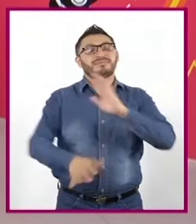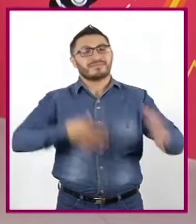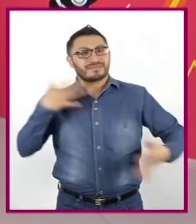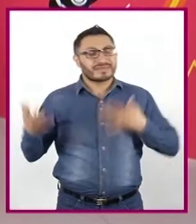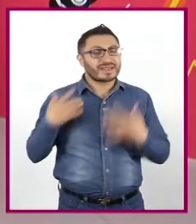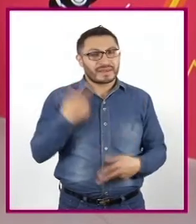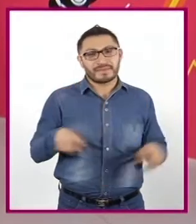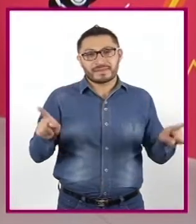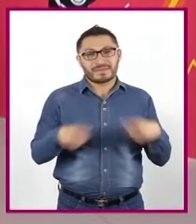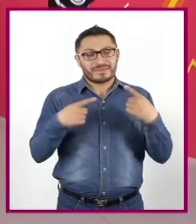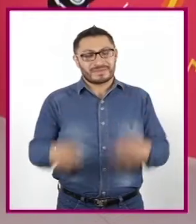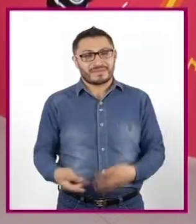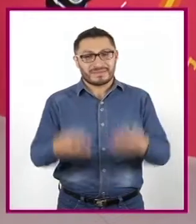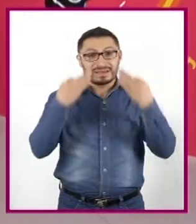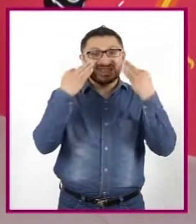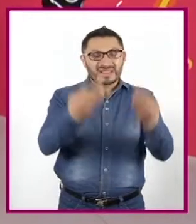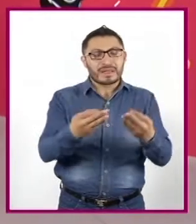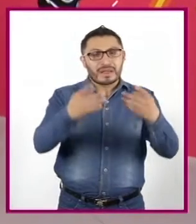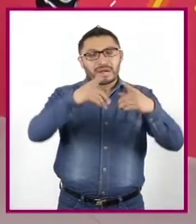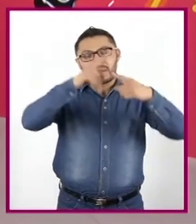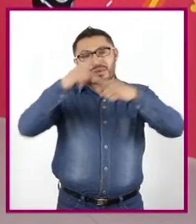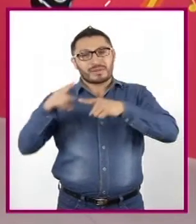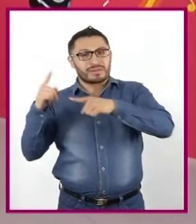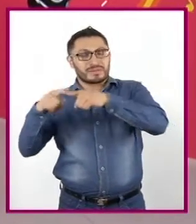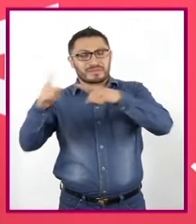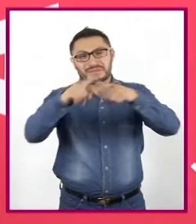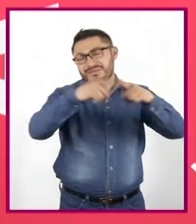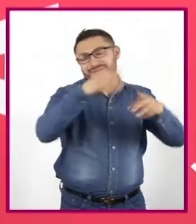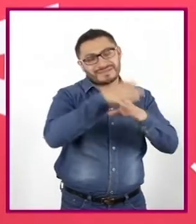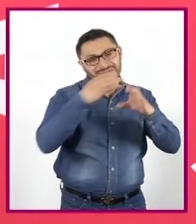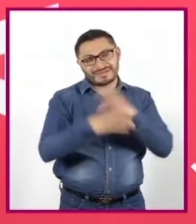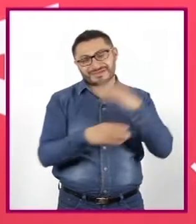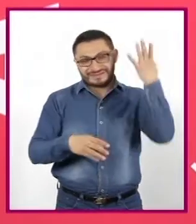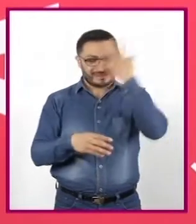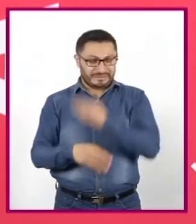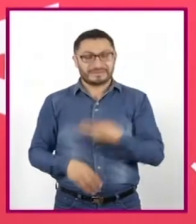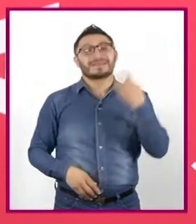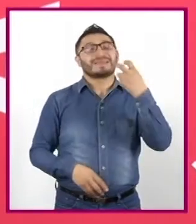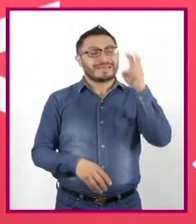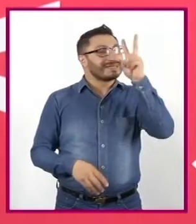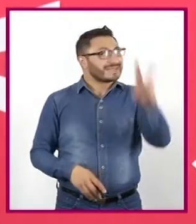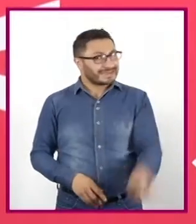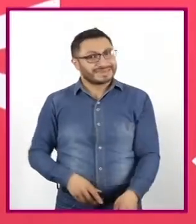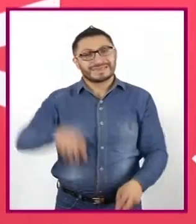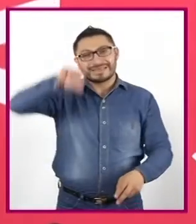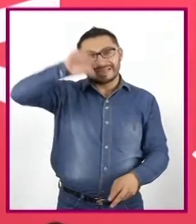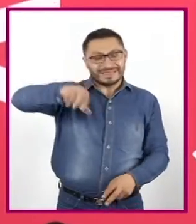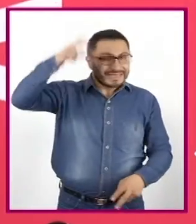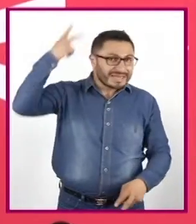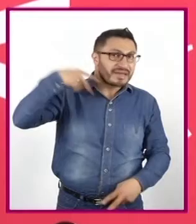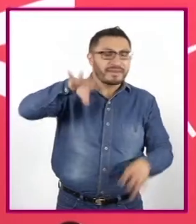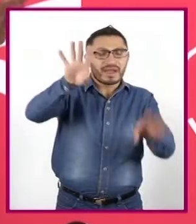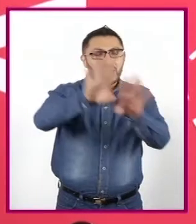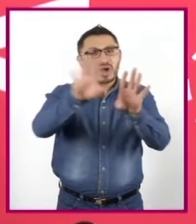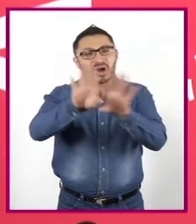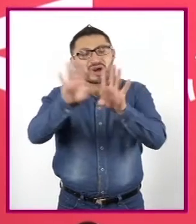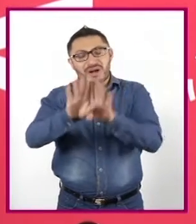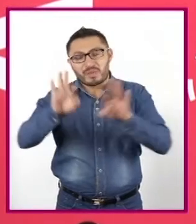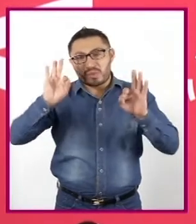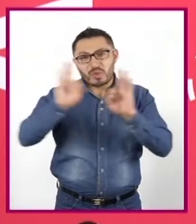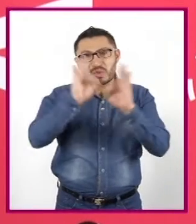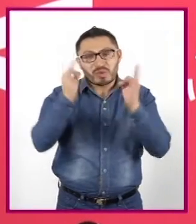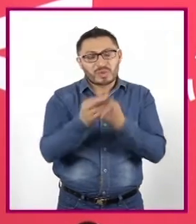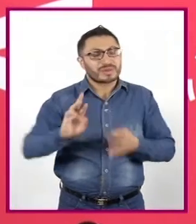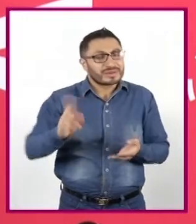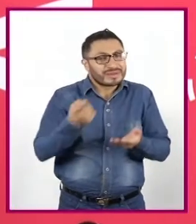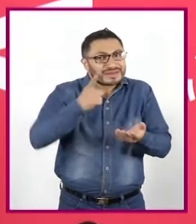música, viendo paisajes hermosos. ¡Exacto! Este será un viaje a través de nuestros recuerdos,